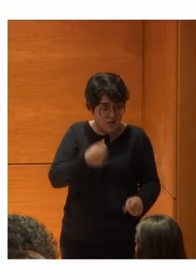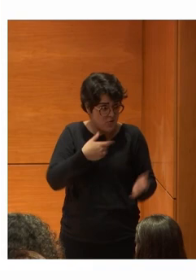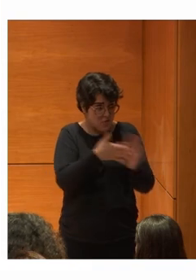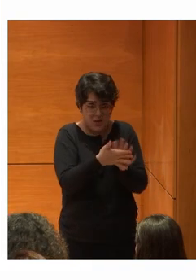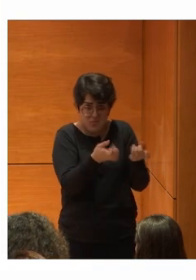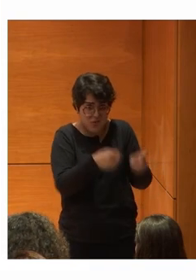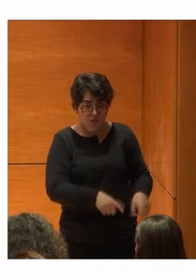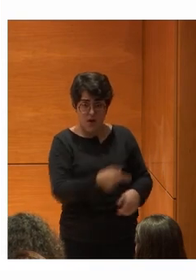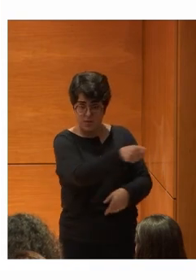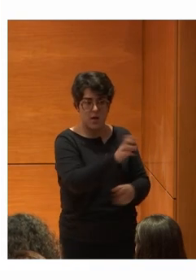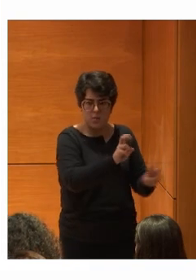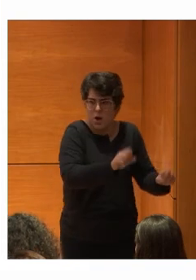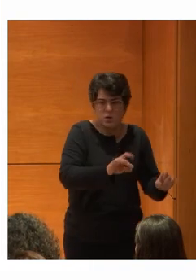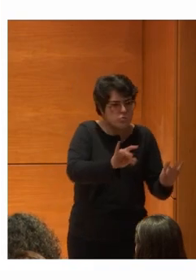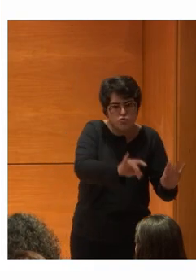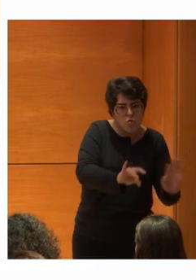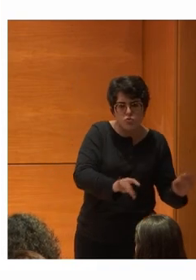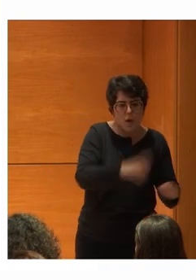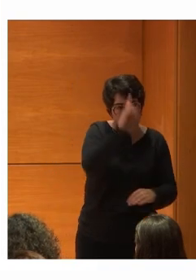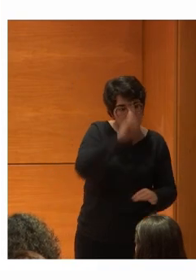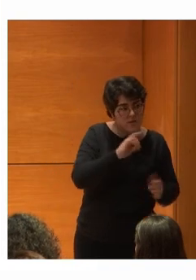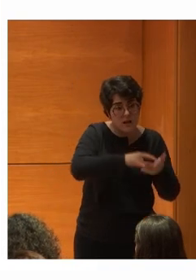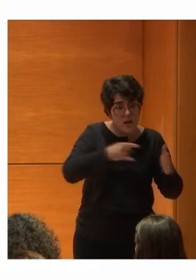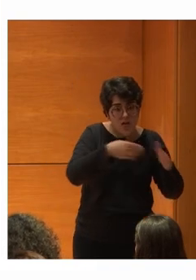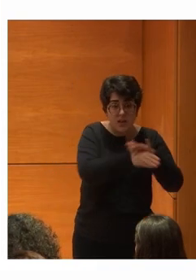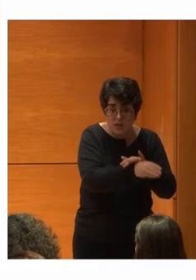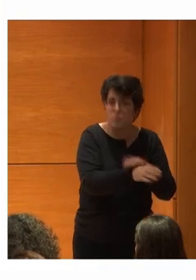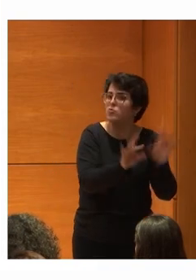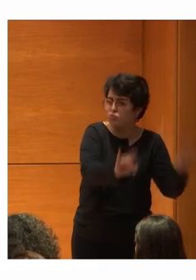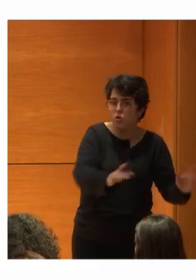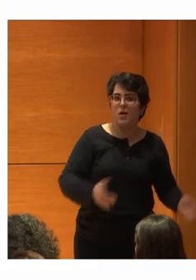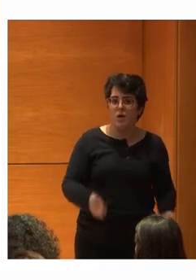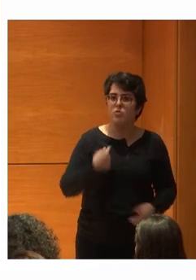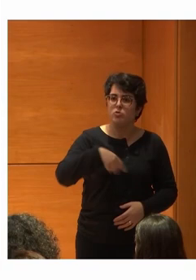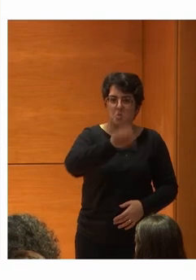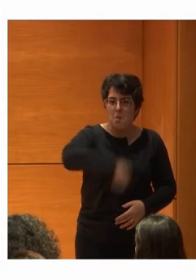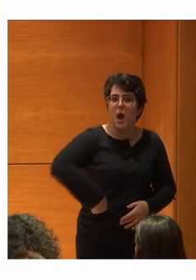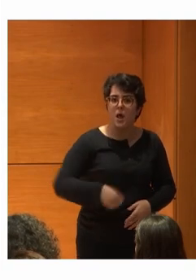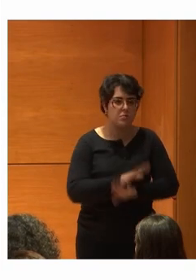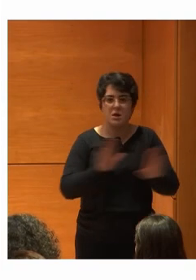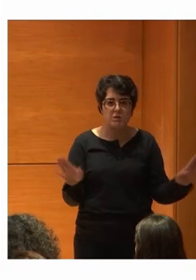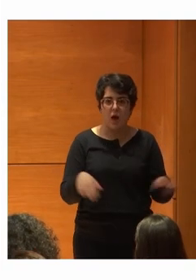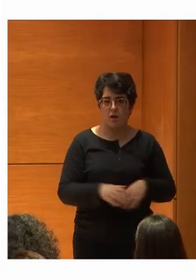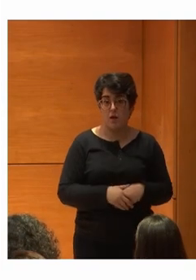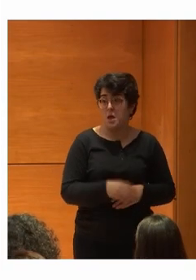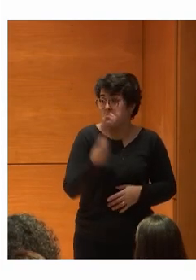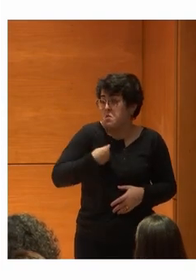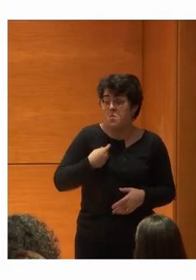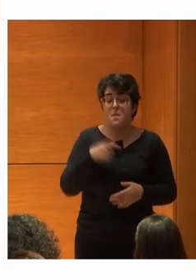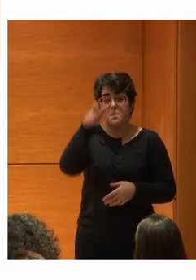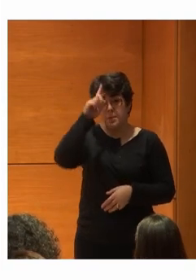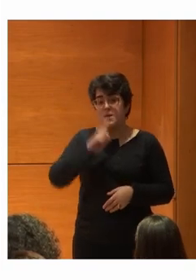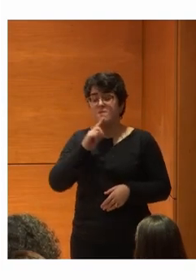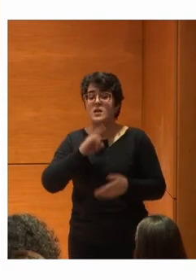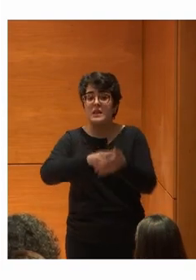Allí ya es como Vale Sí, sí O sea Un perfil técnico De accesibilidad Sí Lo compramos Ya está O sea Igual que puede entrar Un